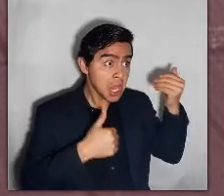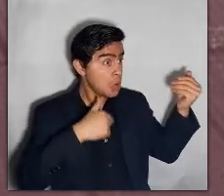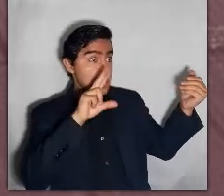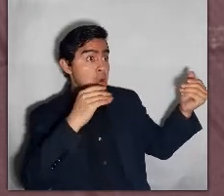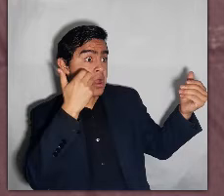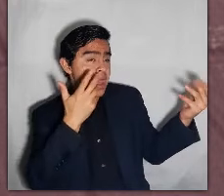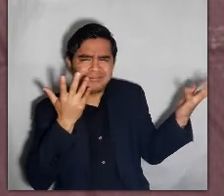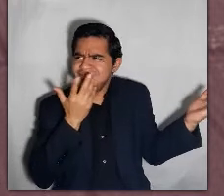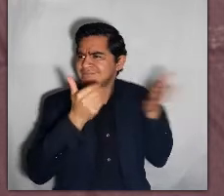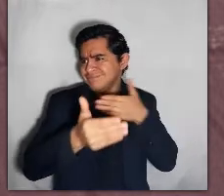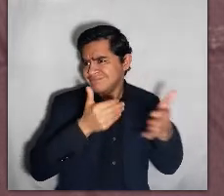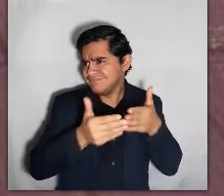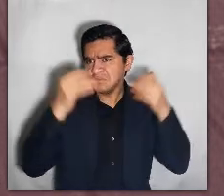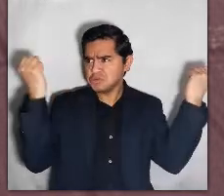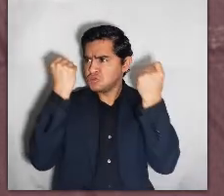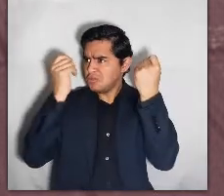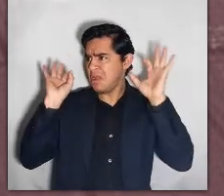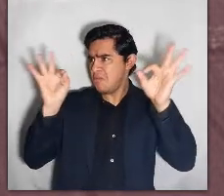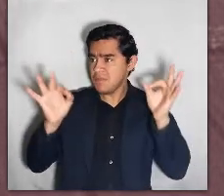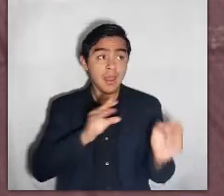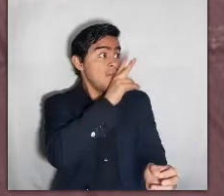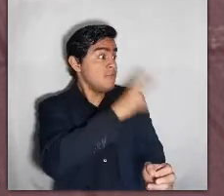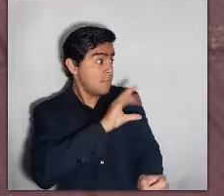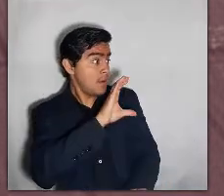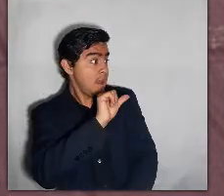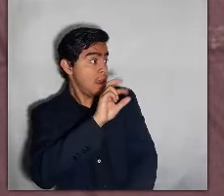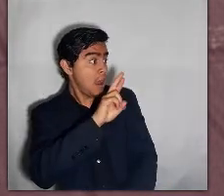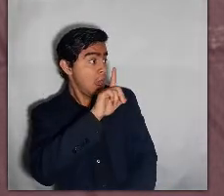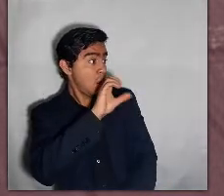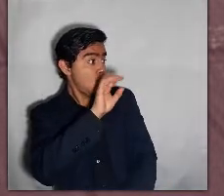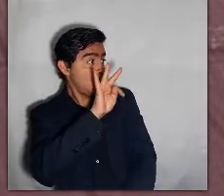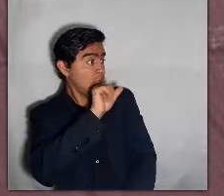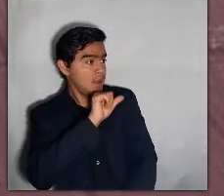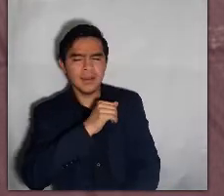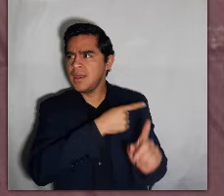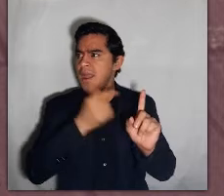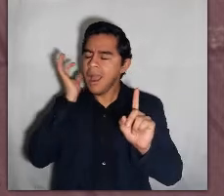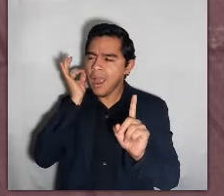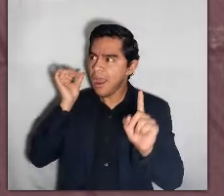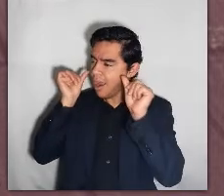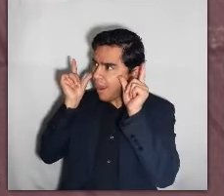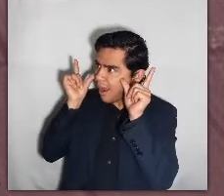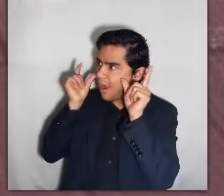está. Y si alguno no quiere, tampoco pasa nada por quedarse soltero. ¿Verdad, Carlota?